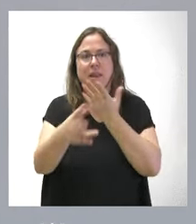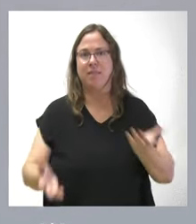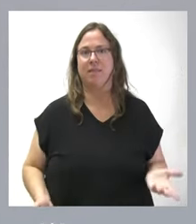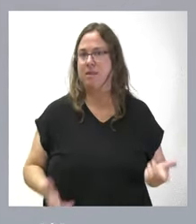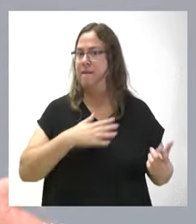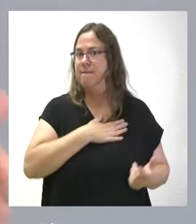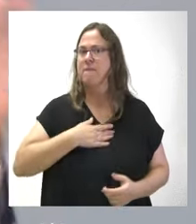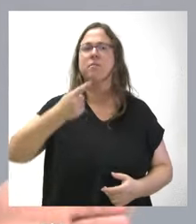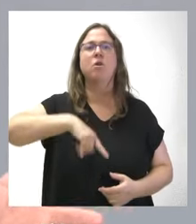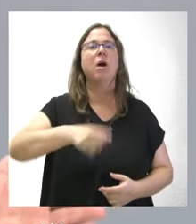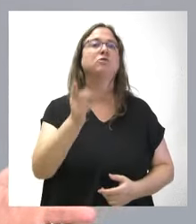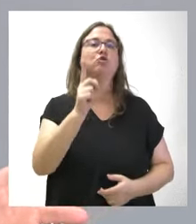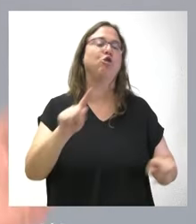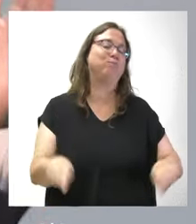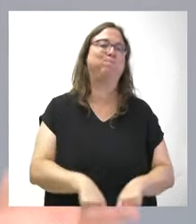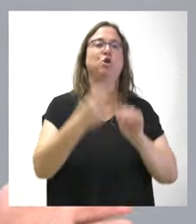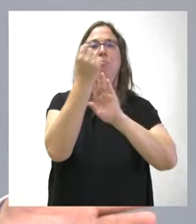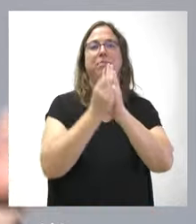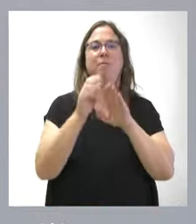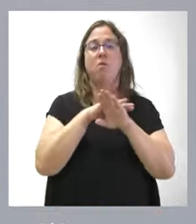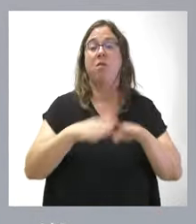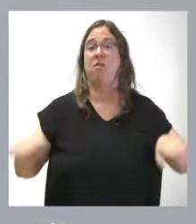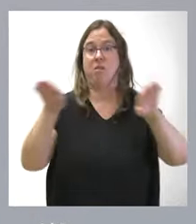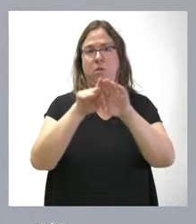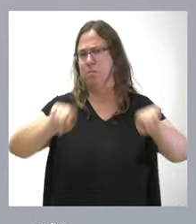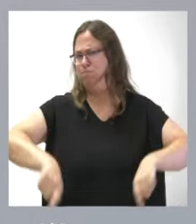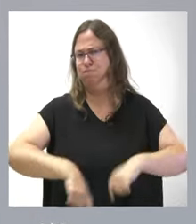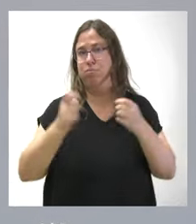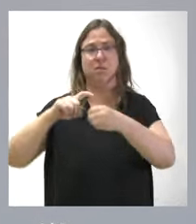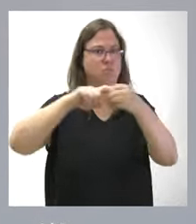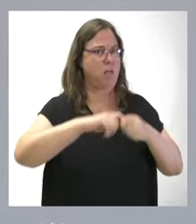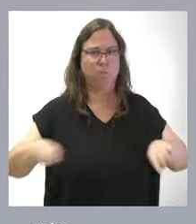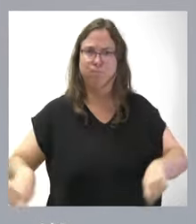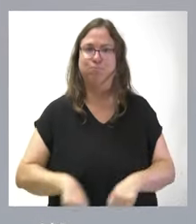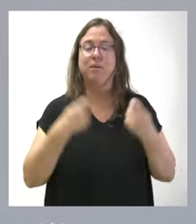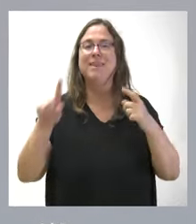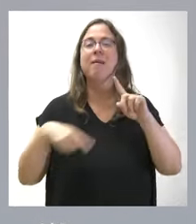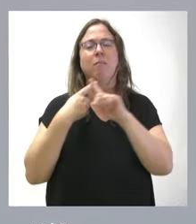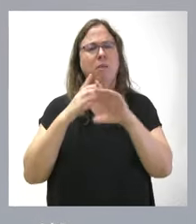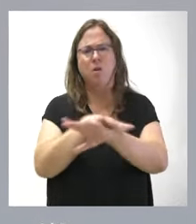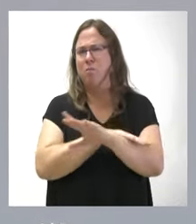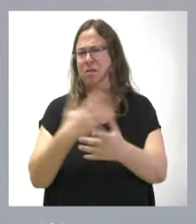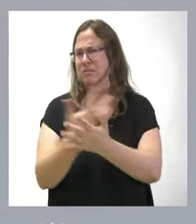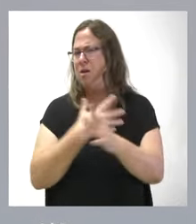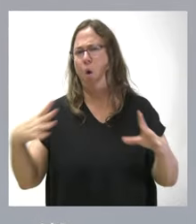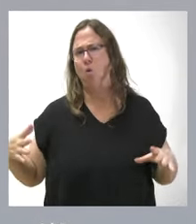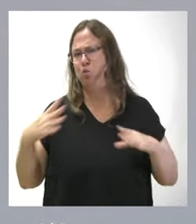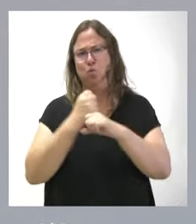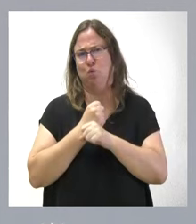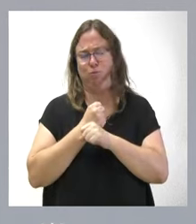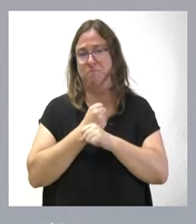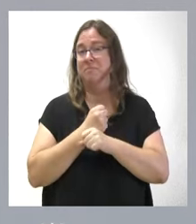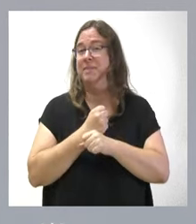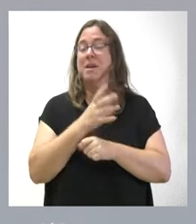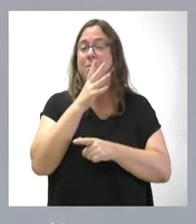Y lo que tenemos no solamente es la ruptura de un principio de igualdad y de solidaridad, sino una opacidad absoluta donde todo hace pensar